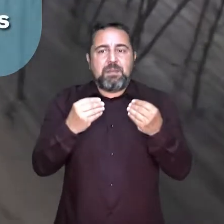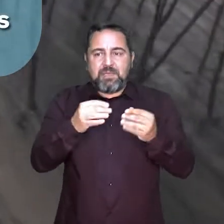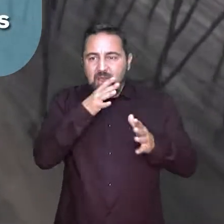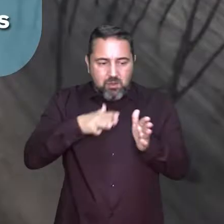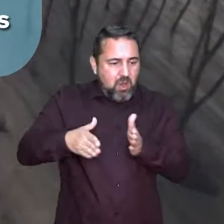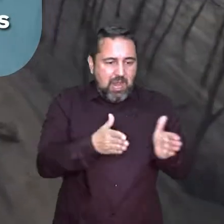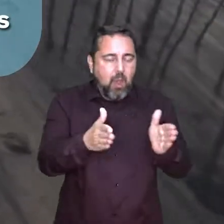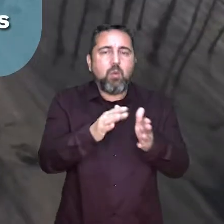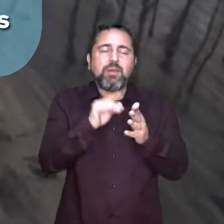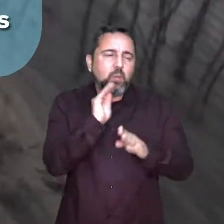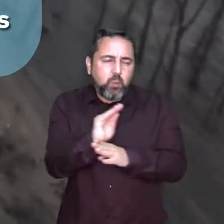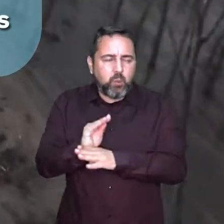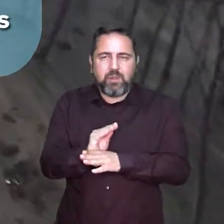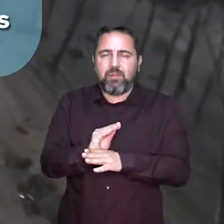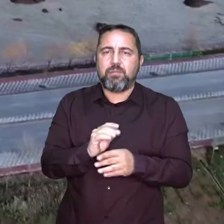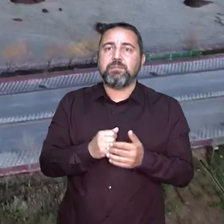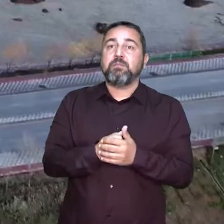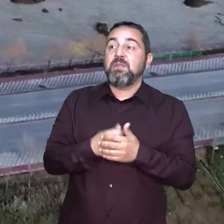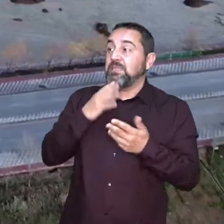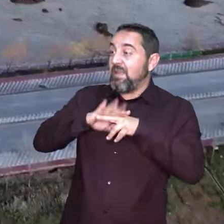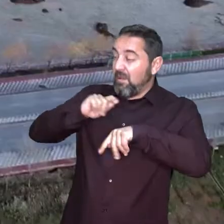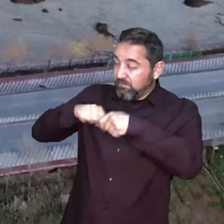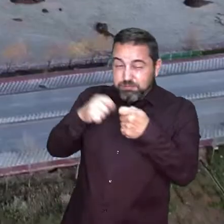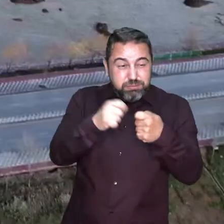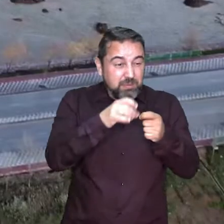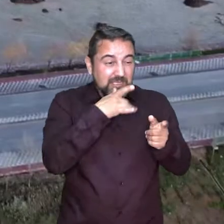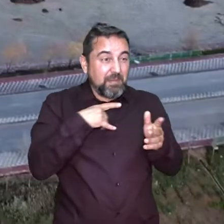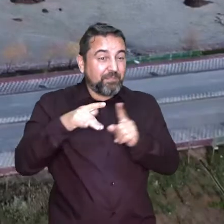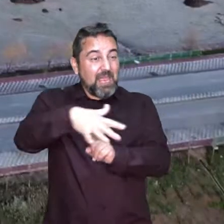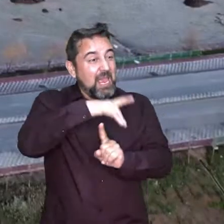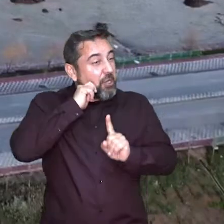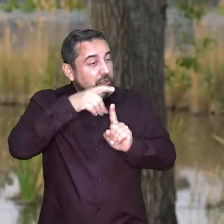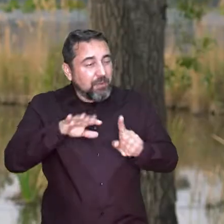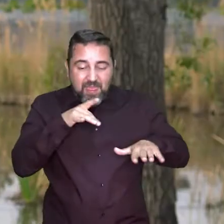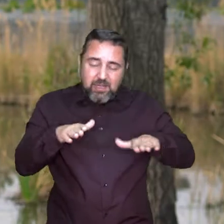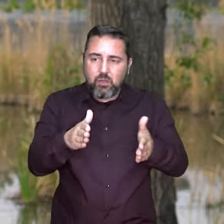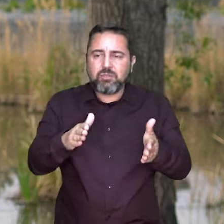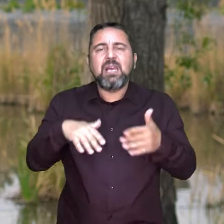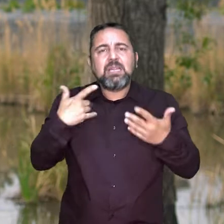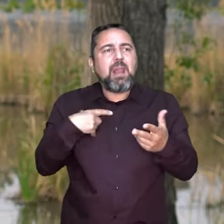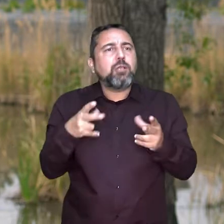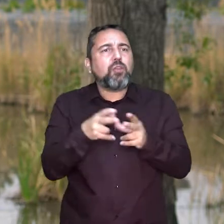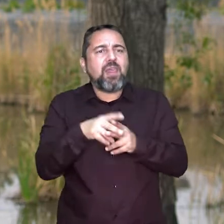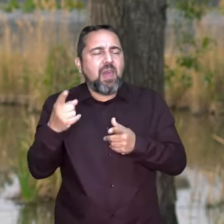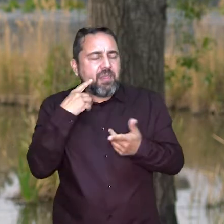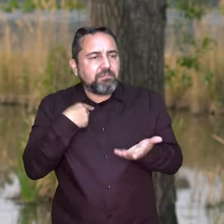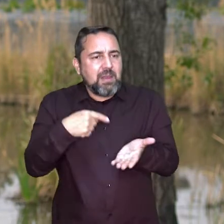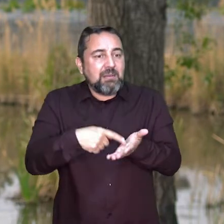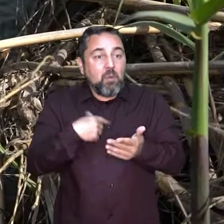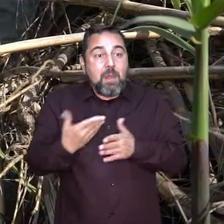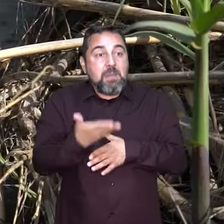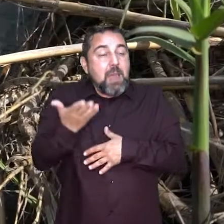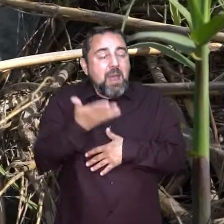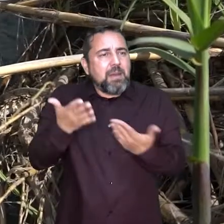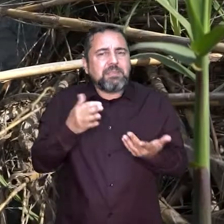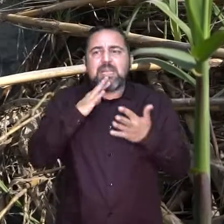y la restauración de la ribera para mejorar el funcionamiento hidráulico e hidromorfológico de nuestros cauces. El deterioro de los ecosistemas asociados a nuestros